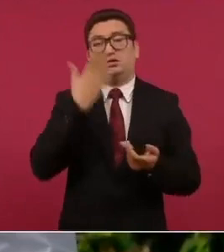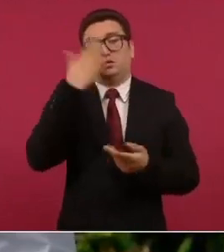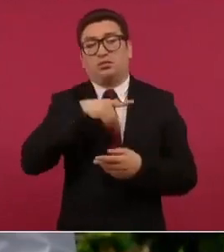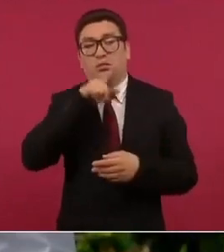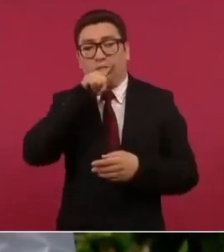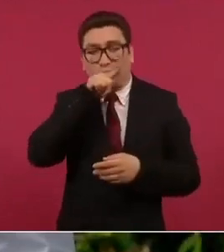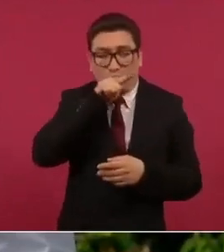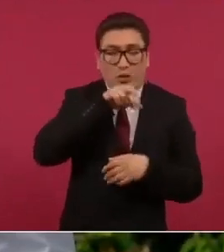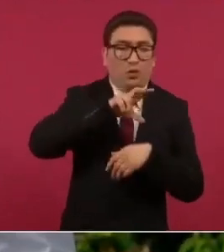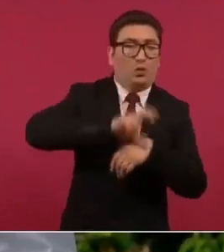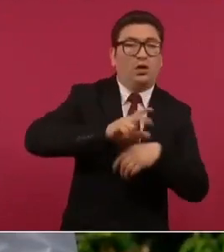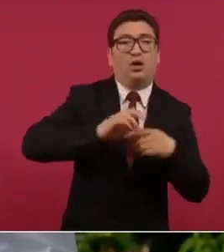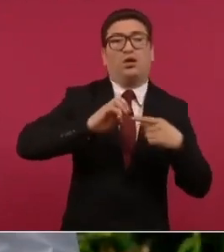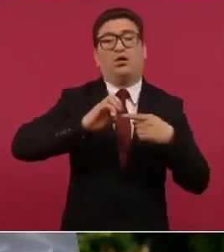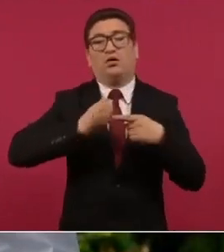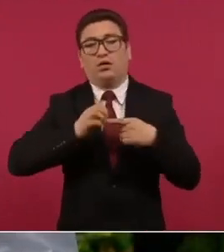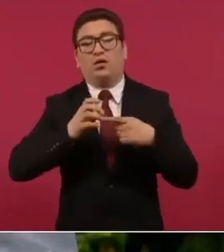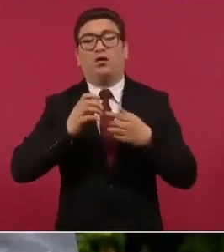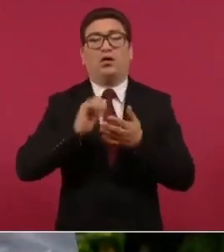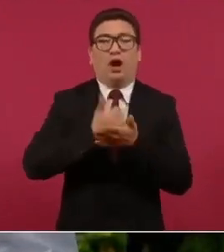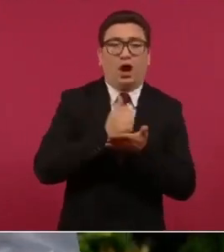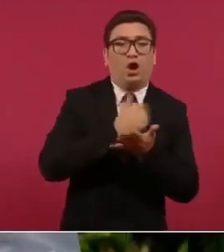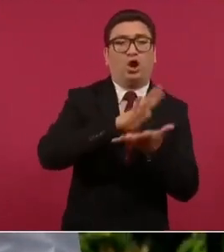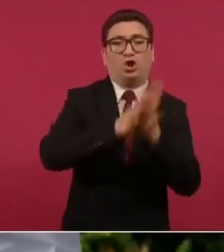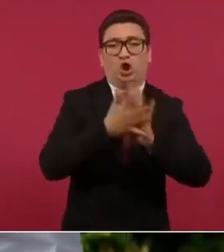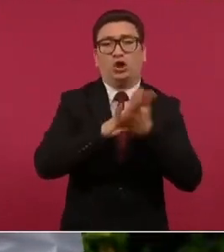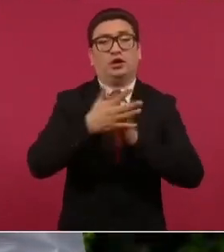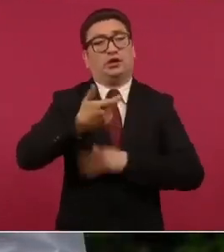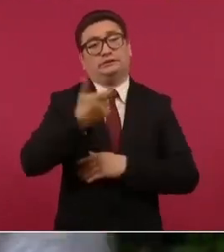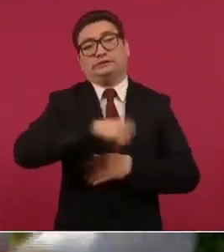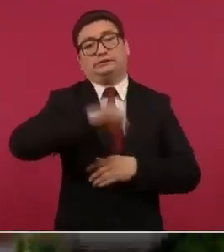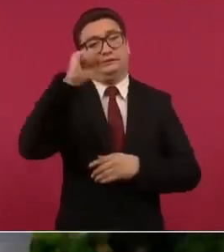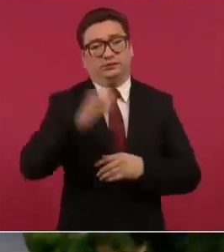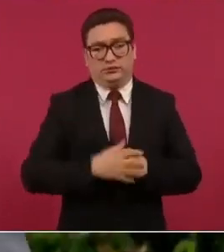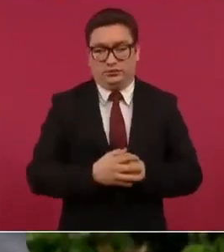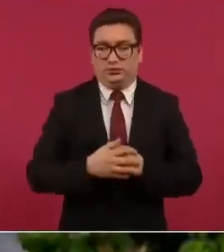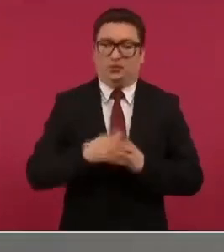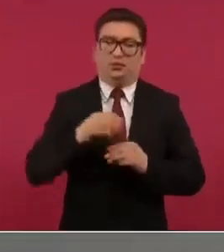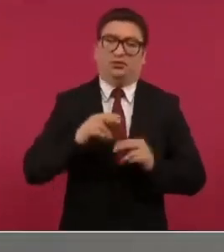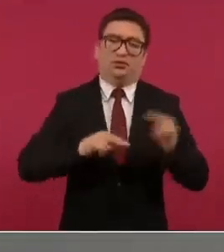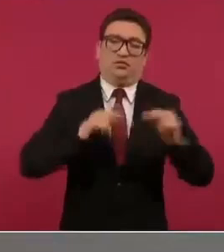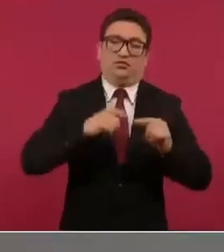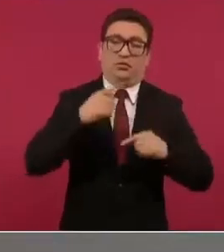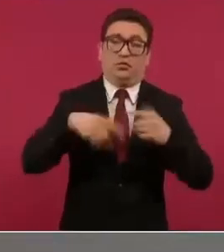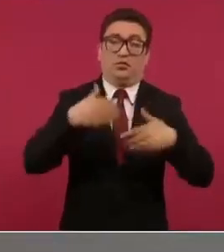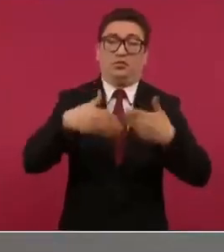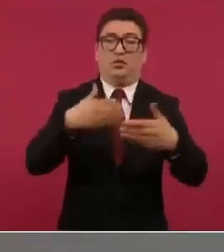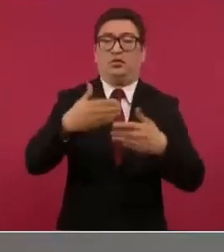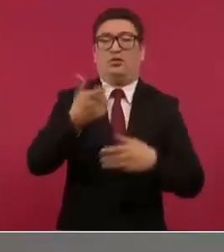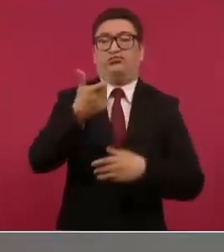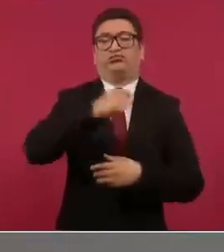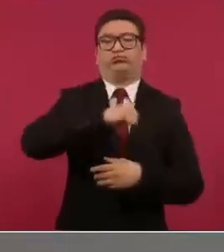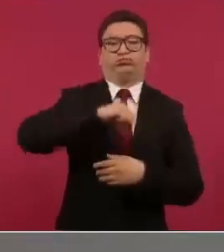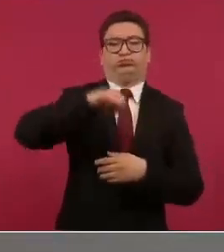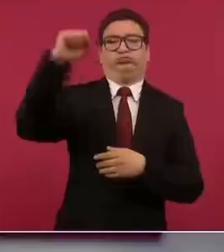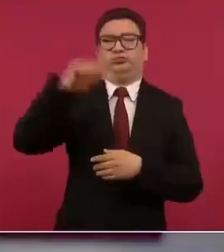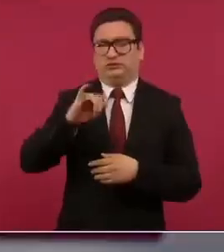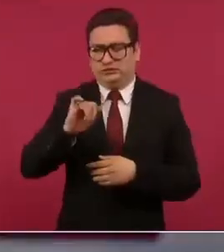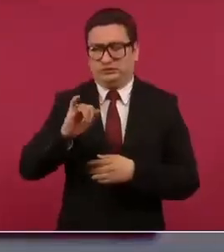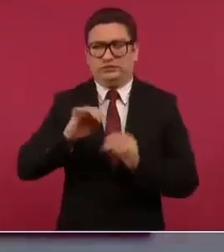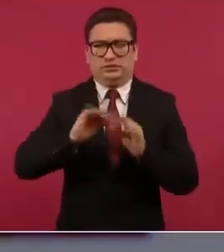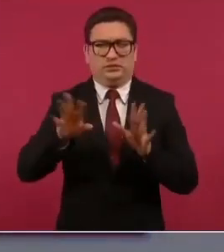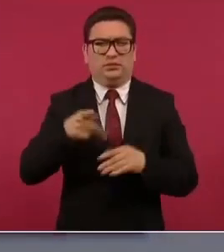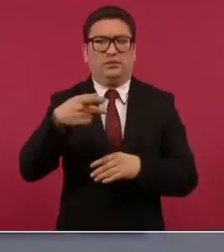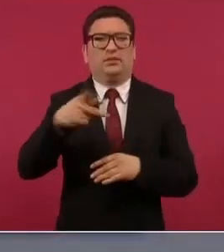huevo y el frijol y el arroz y las tortillas y desde luego que hay inflación pero ellos le meten